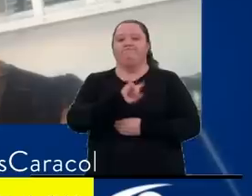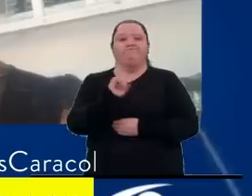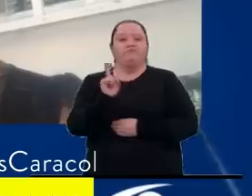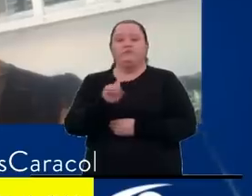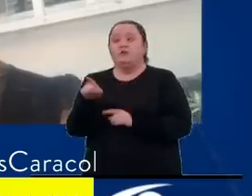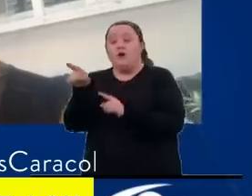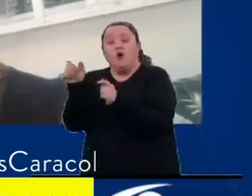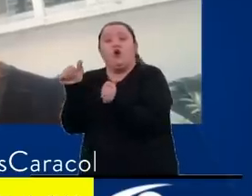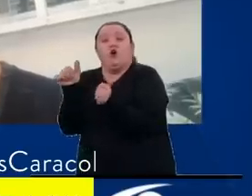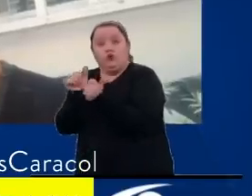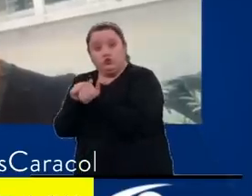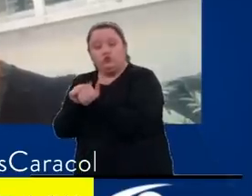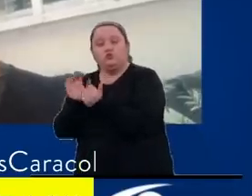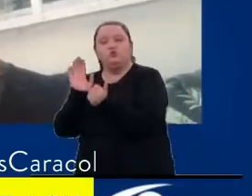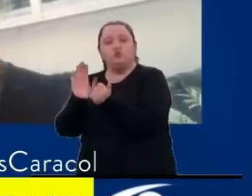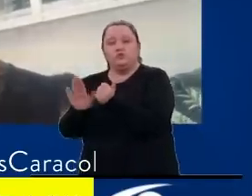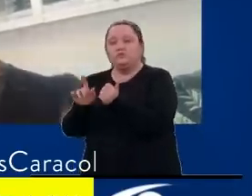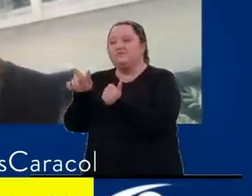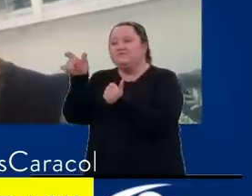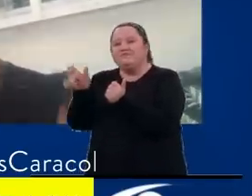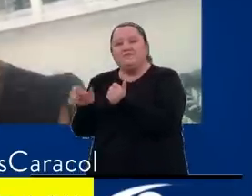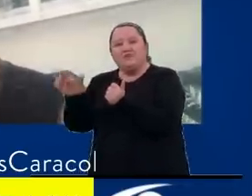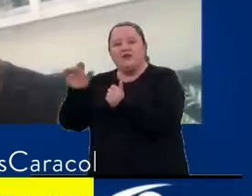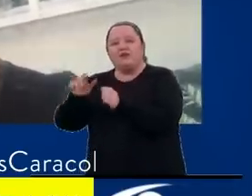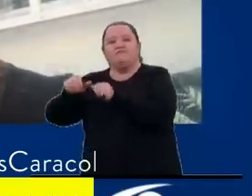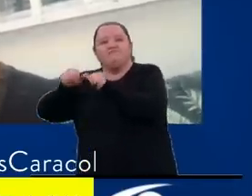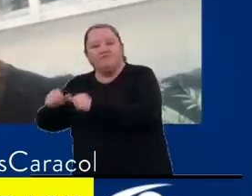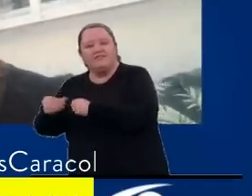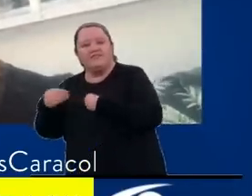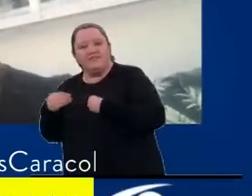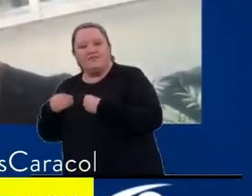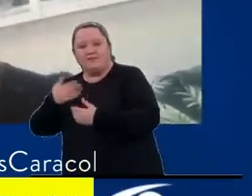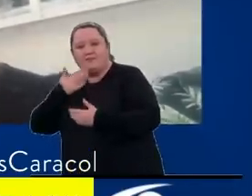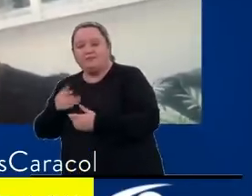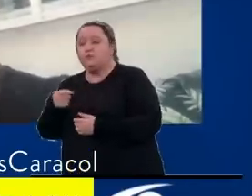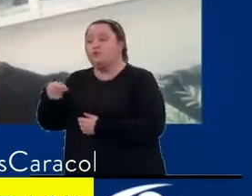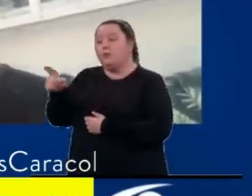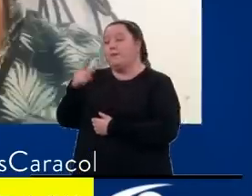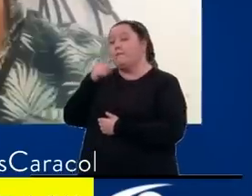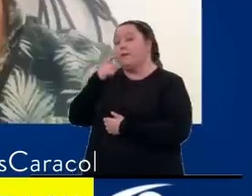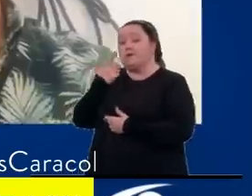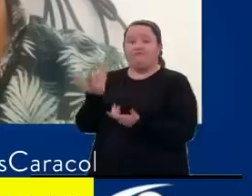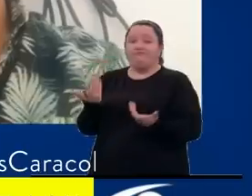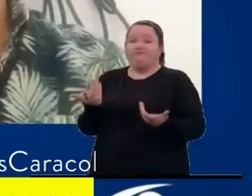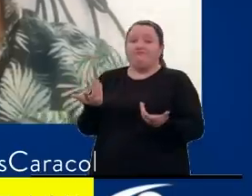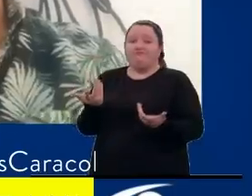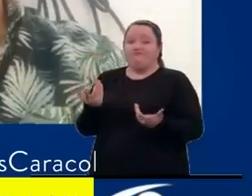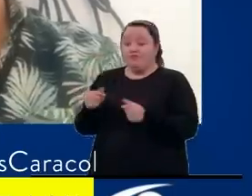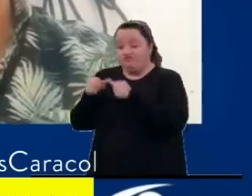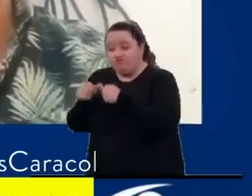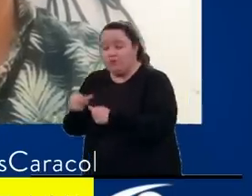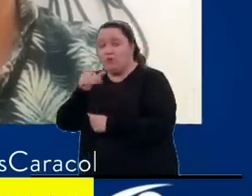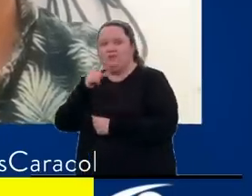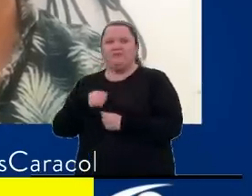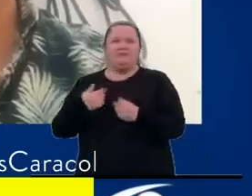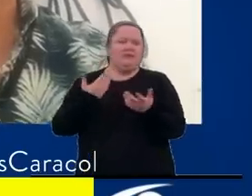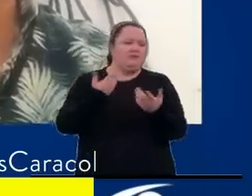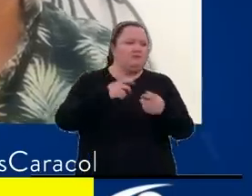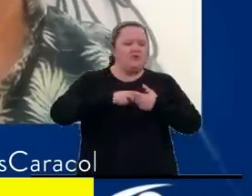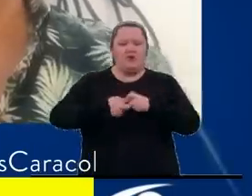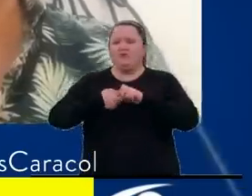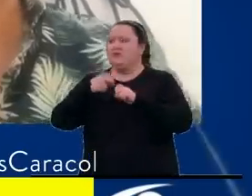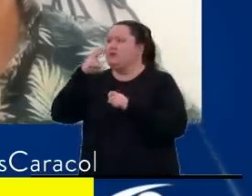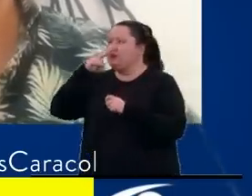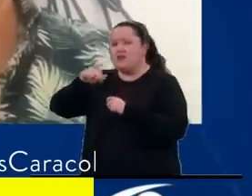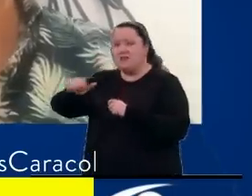es con alguien que tenga la residencia. Obviamente el papá no la tiene. Tantas trabas que nos ponen aquí para poder sacar